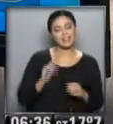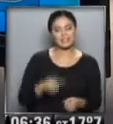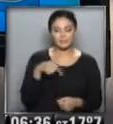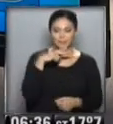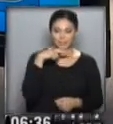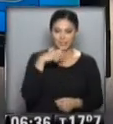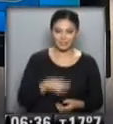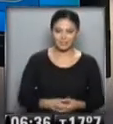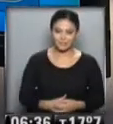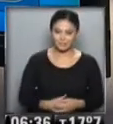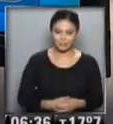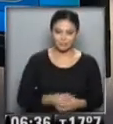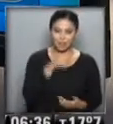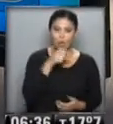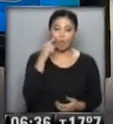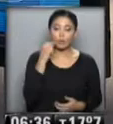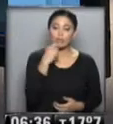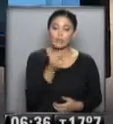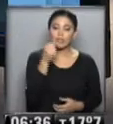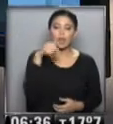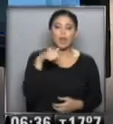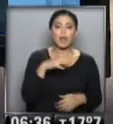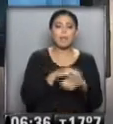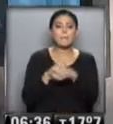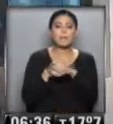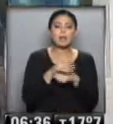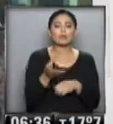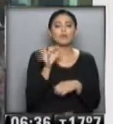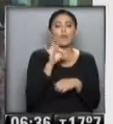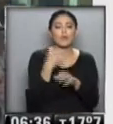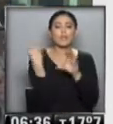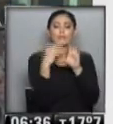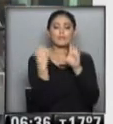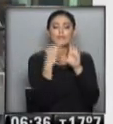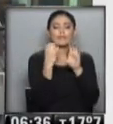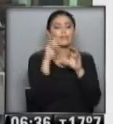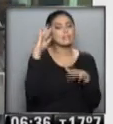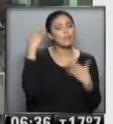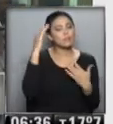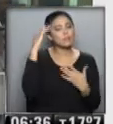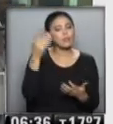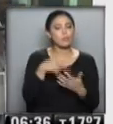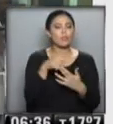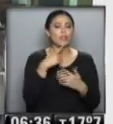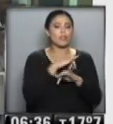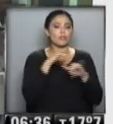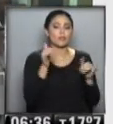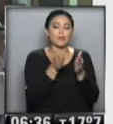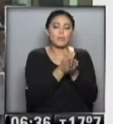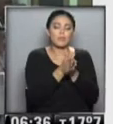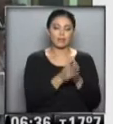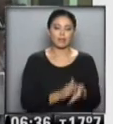este viernes Lidio... ...bueno, los amigos que se comunican... ...Nadia cada día para saludarte... ...para decir presentes... ...aquí acompañándote cada